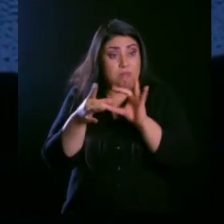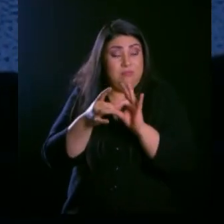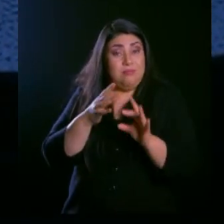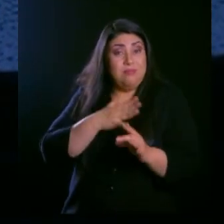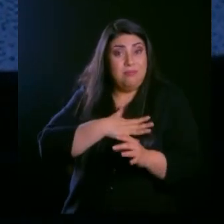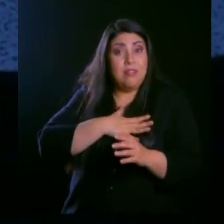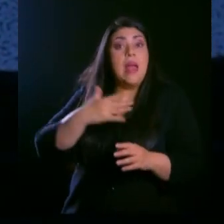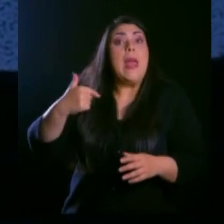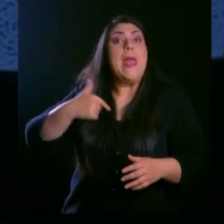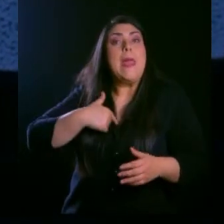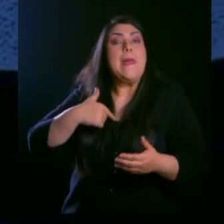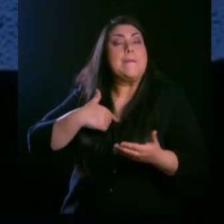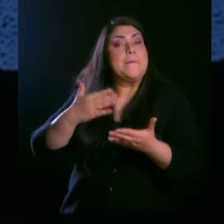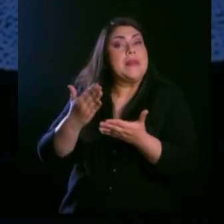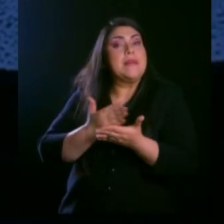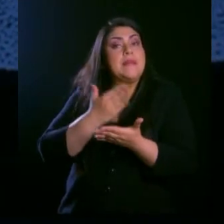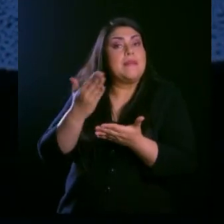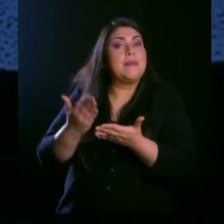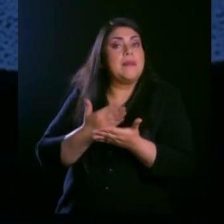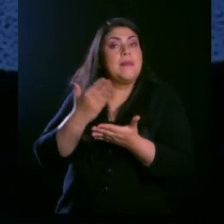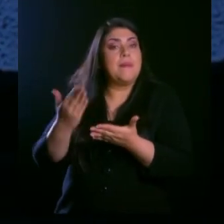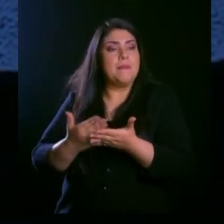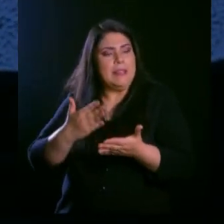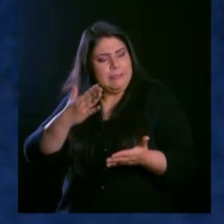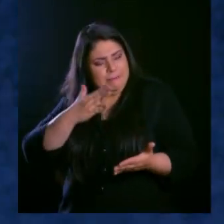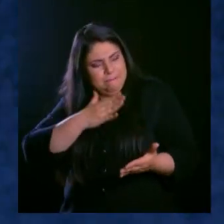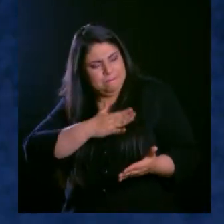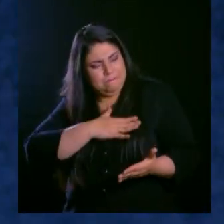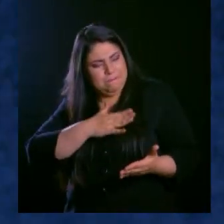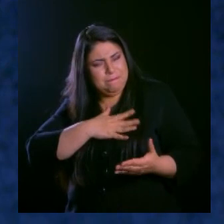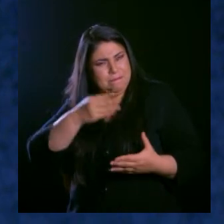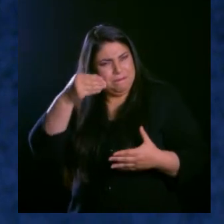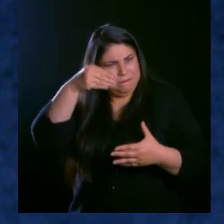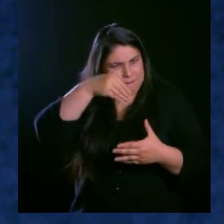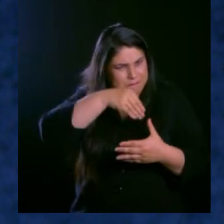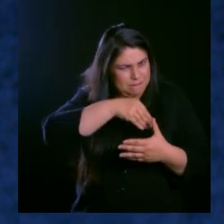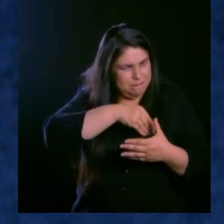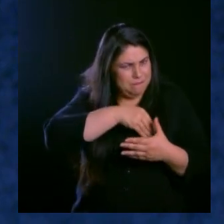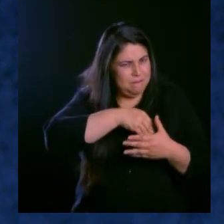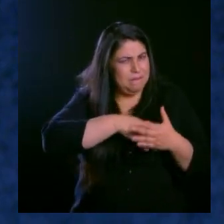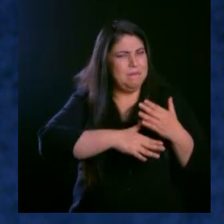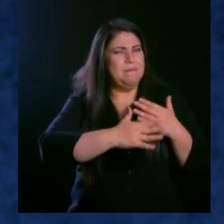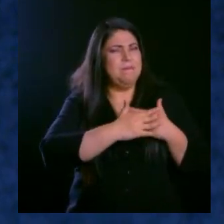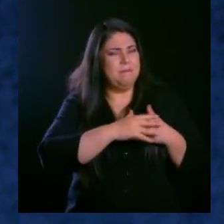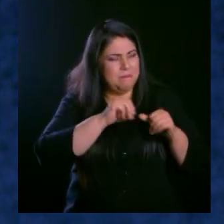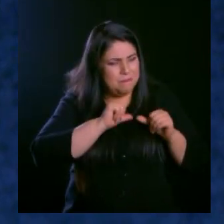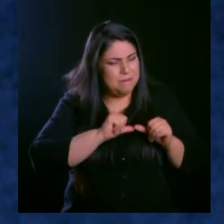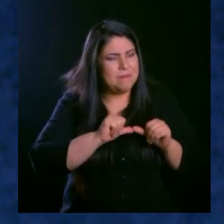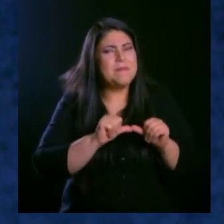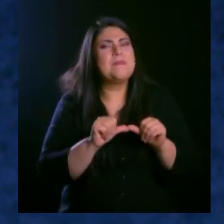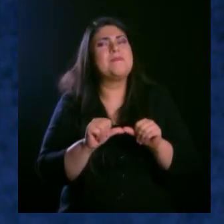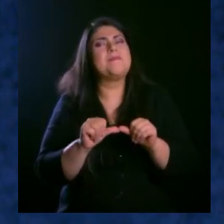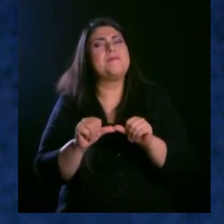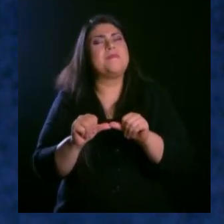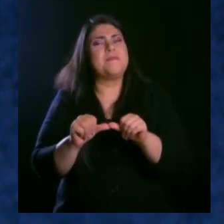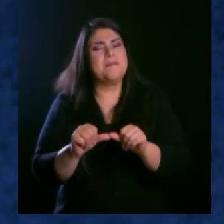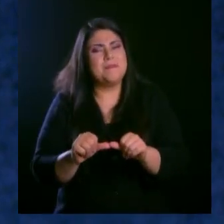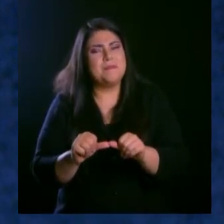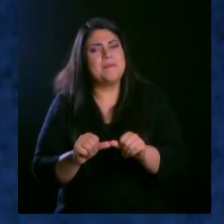un momento de permanencia, hay un momento de forjar, de fermentar, de